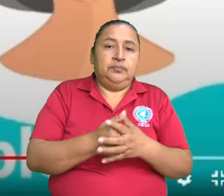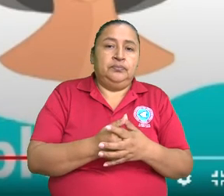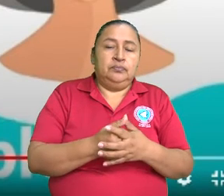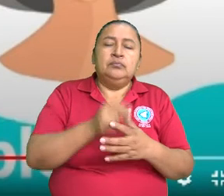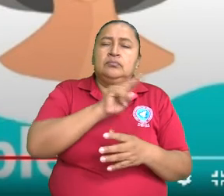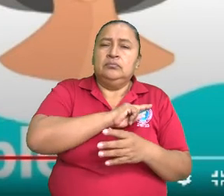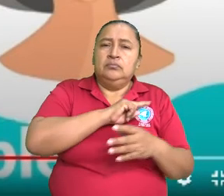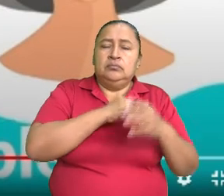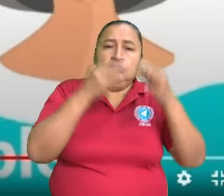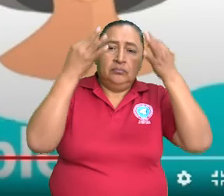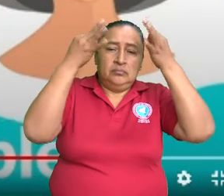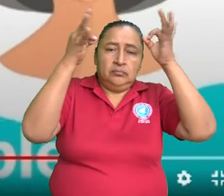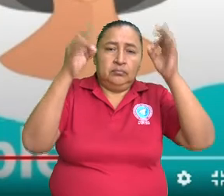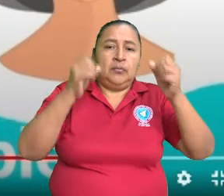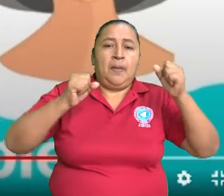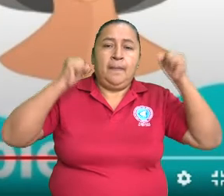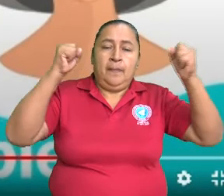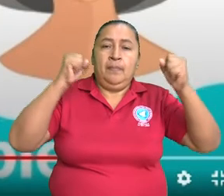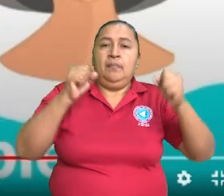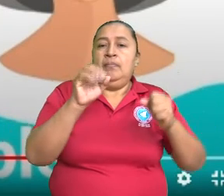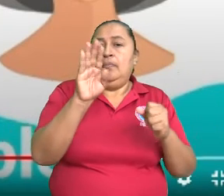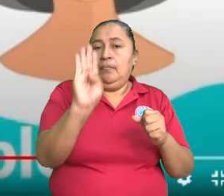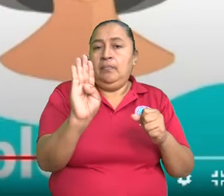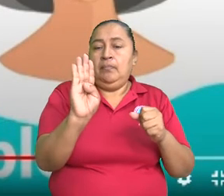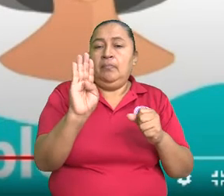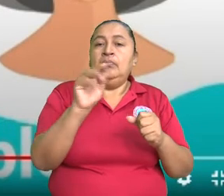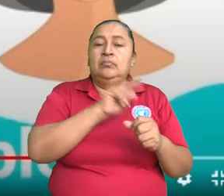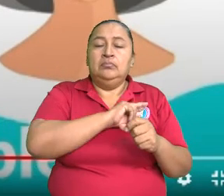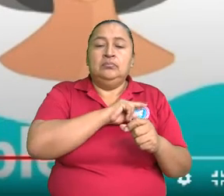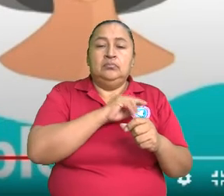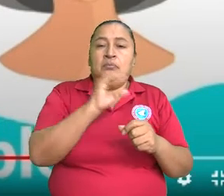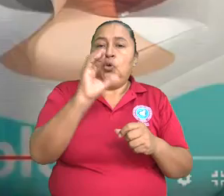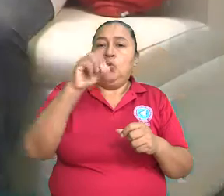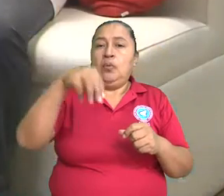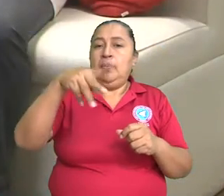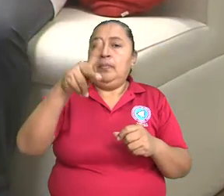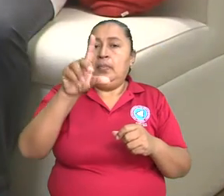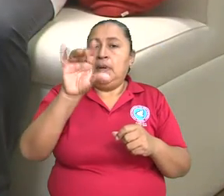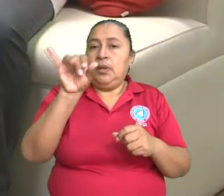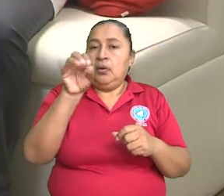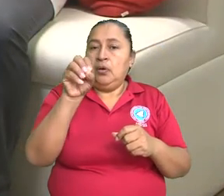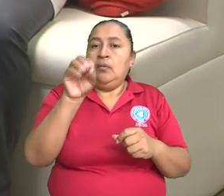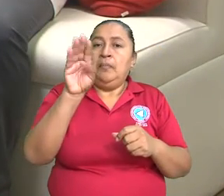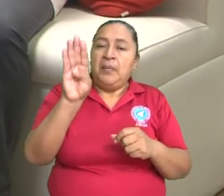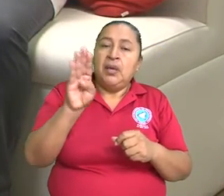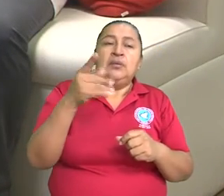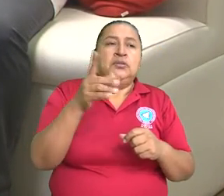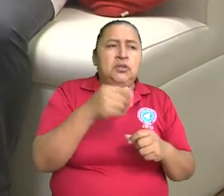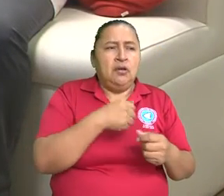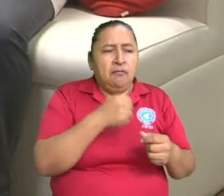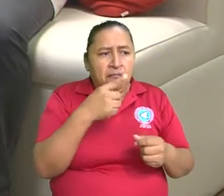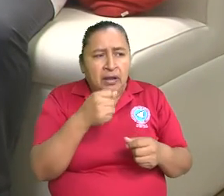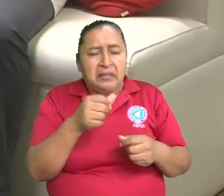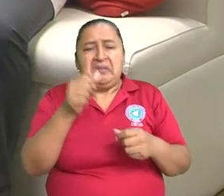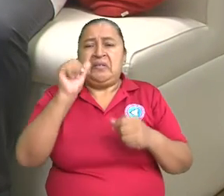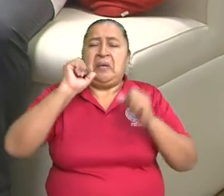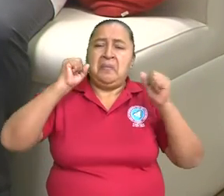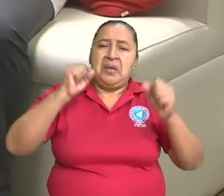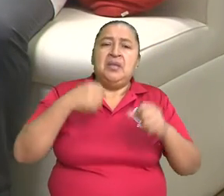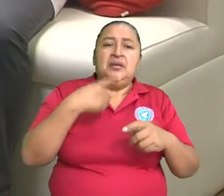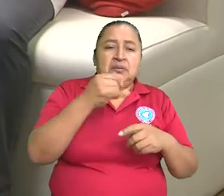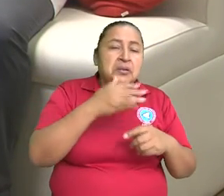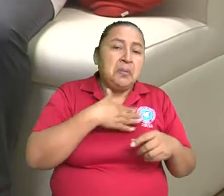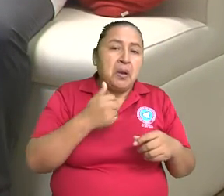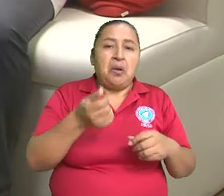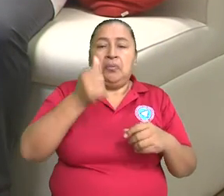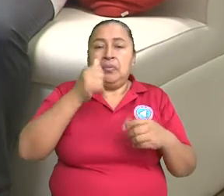mucha fama en cuanto a las vitaminas B, que los complejos, que si te lo tomás, es falta de vitaminas, que si te lo tomás,